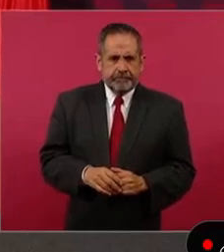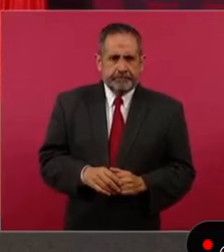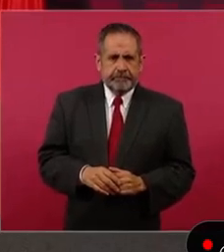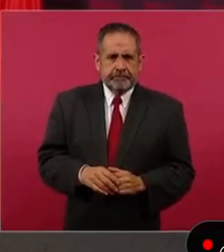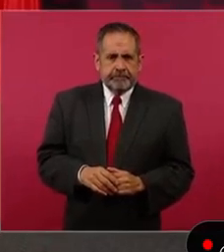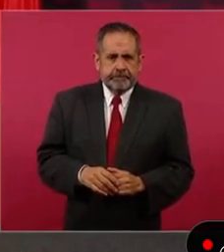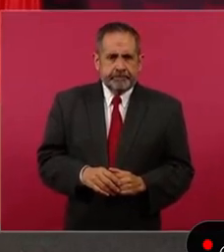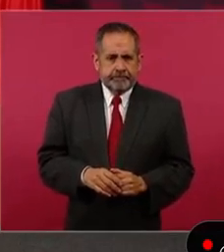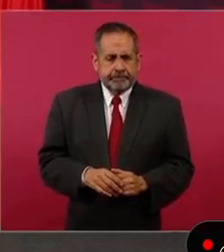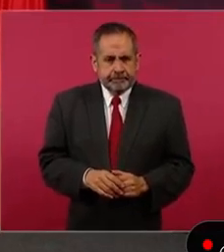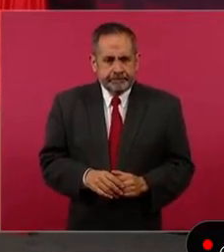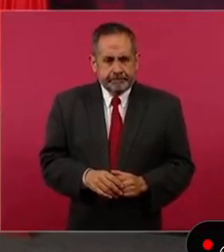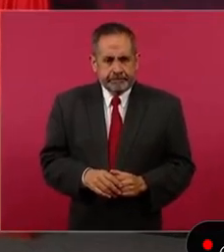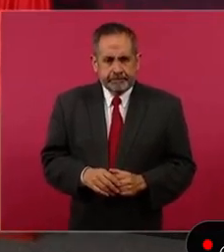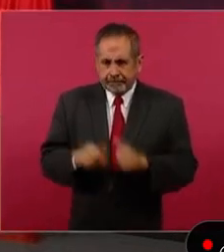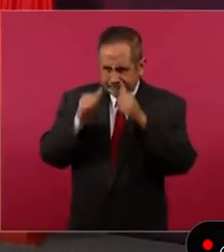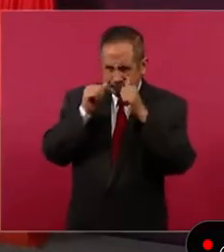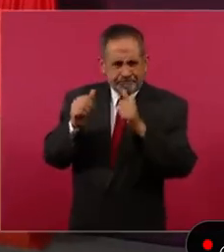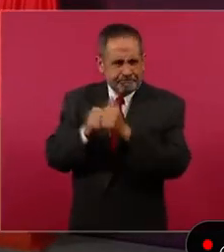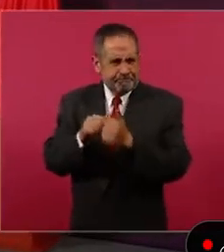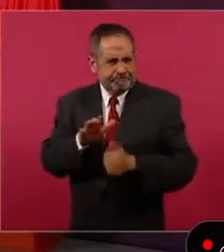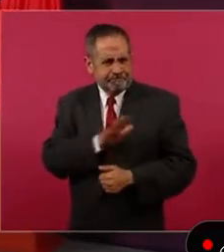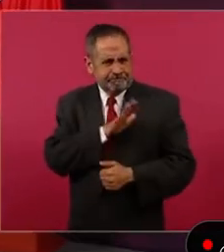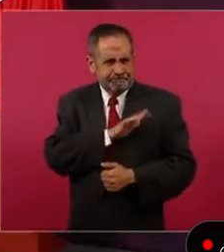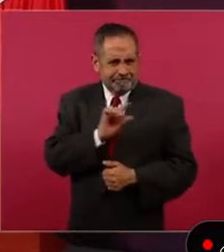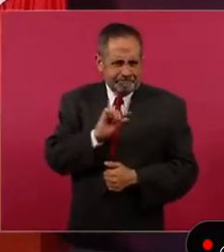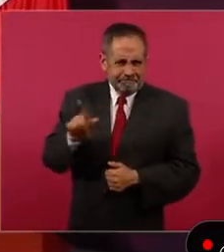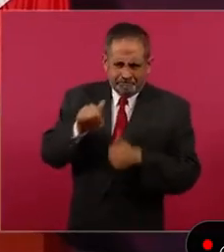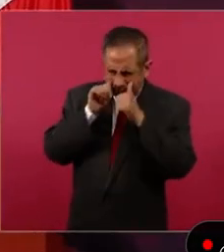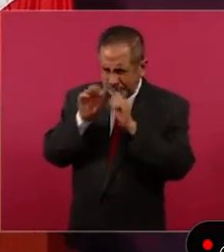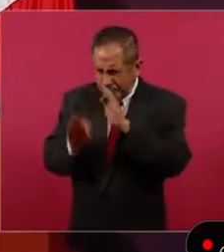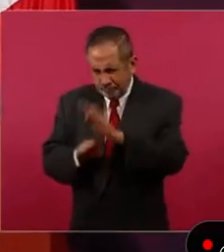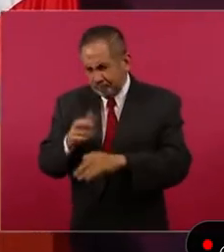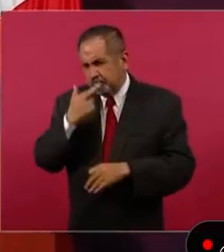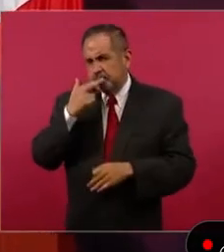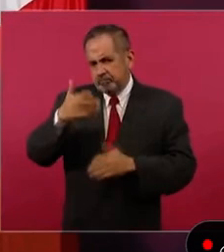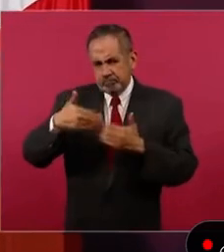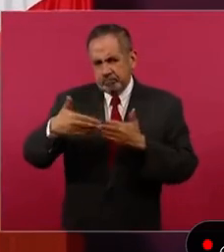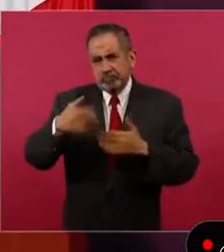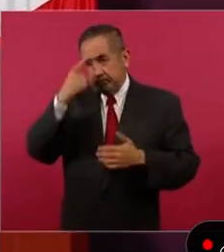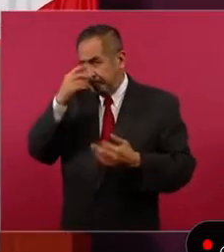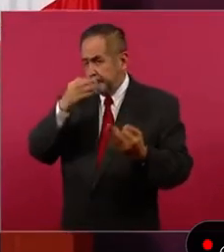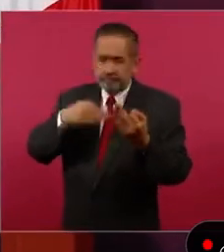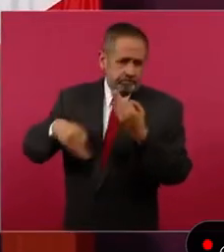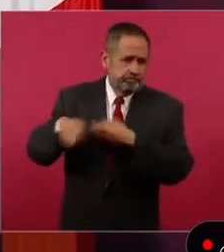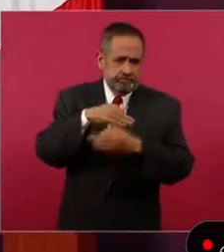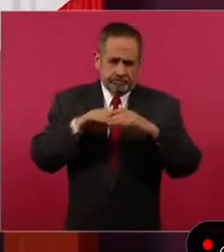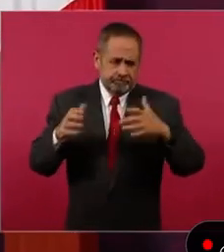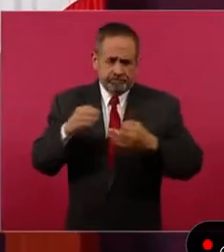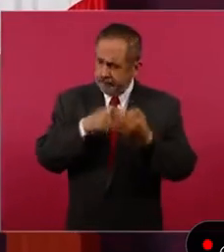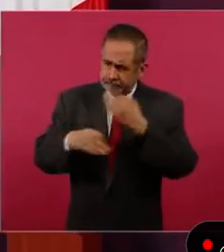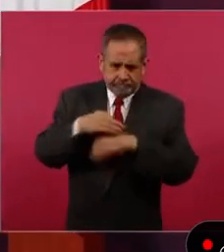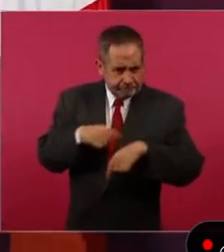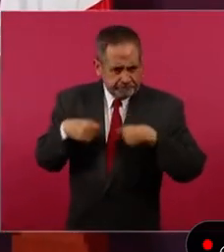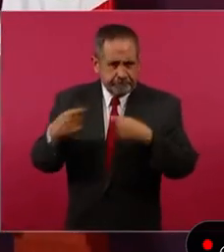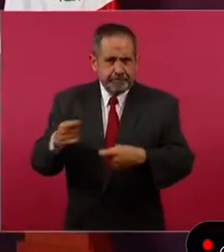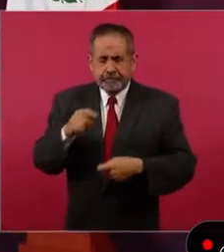atención médica de calidad, universal, es decir, a todos,